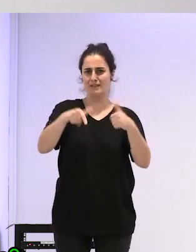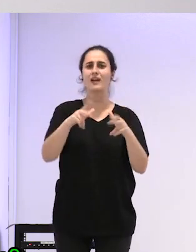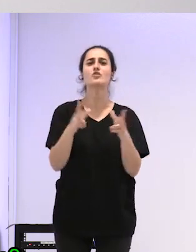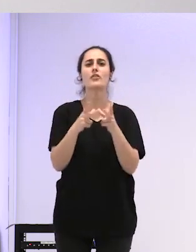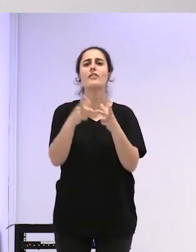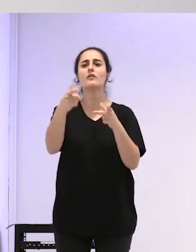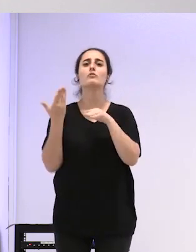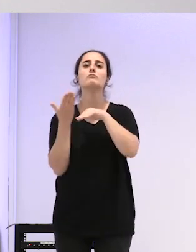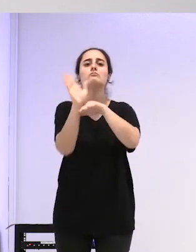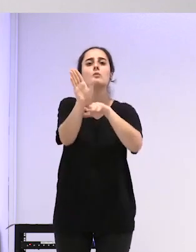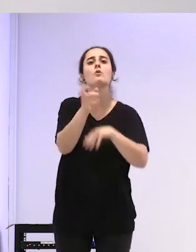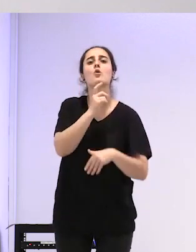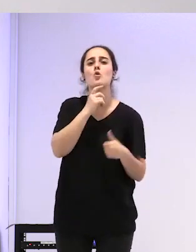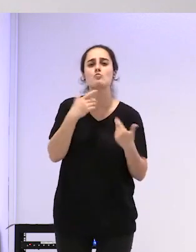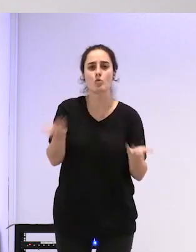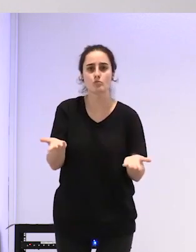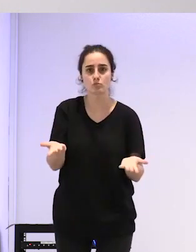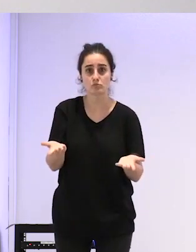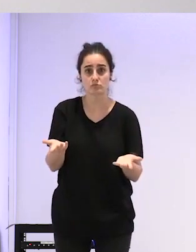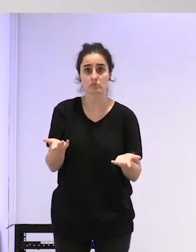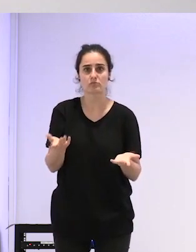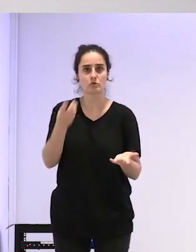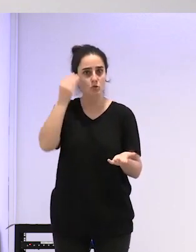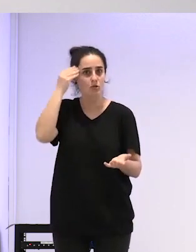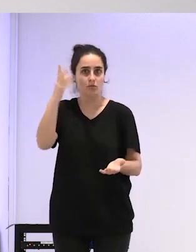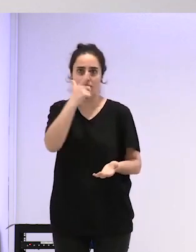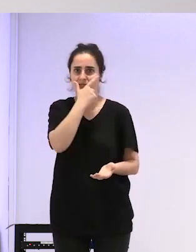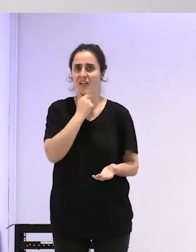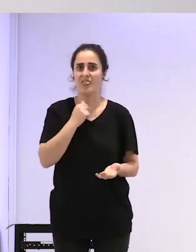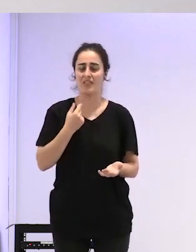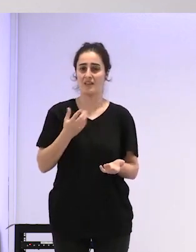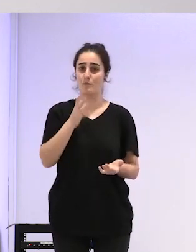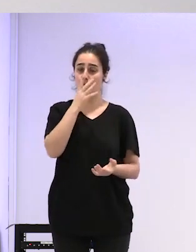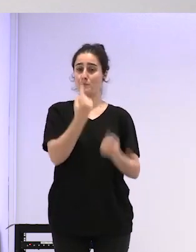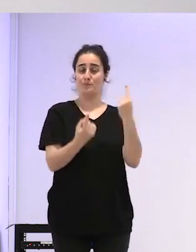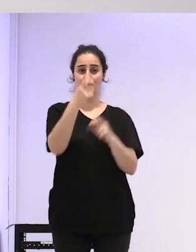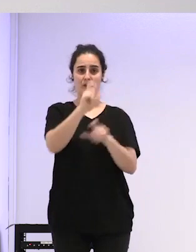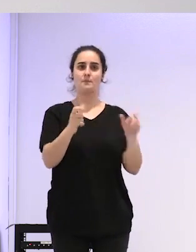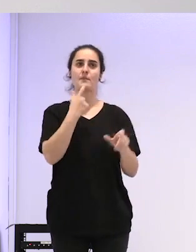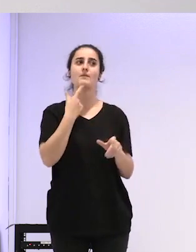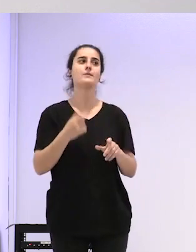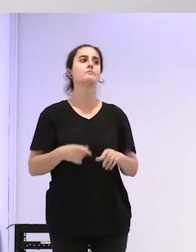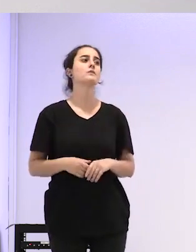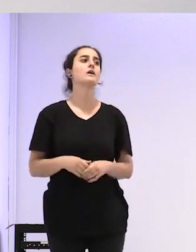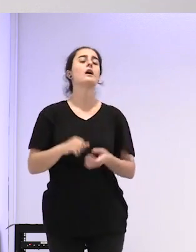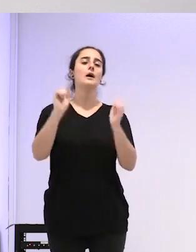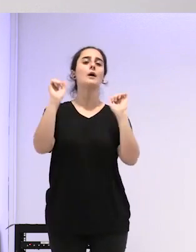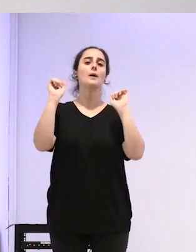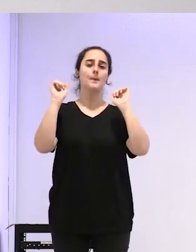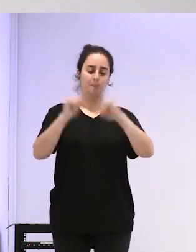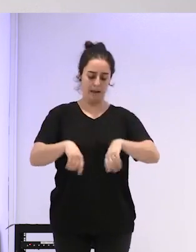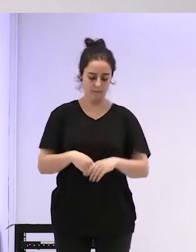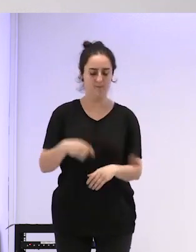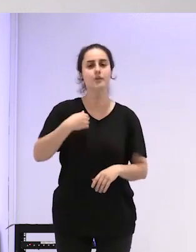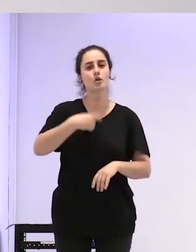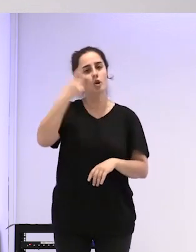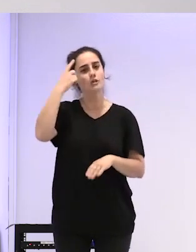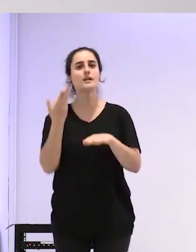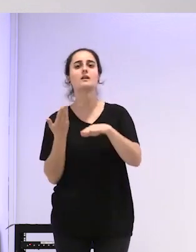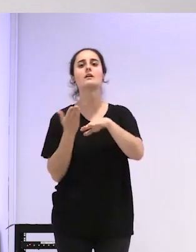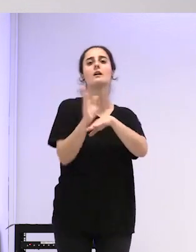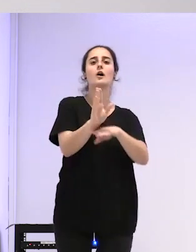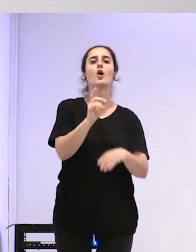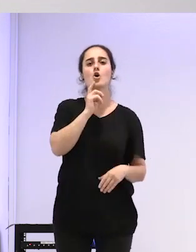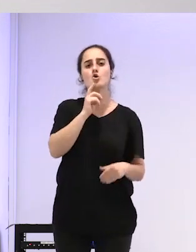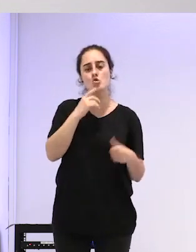presentarías? esto es como muy revelador hay muchas personas que dicen vale vale yo ya sé cómo me presentaría vale